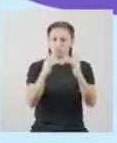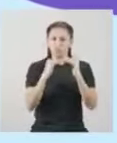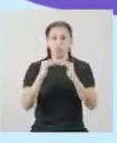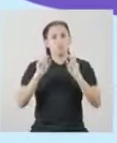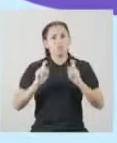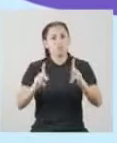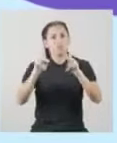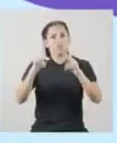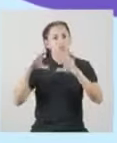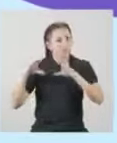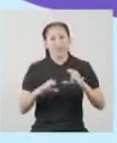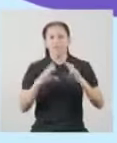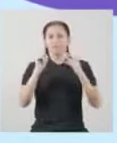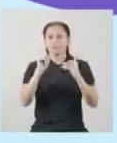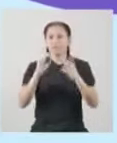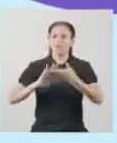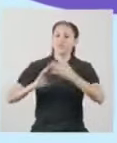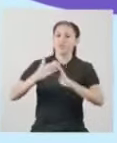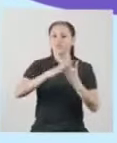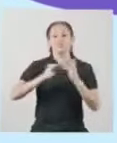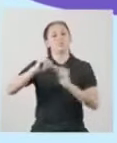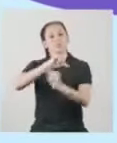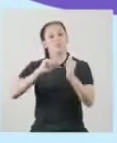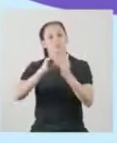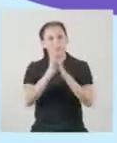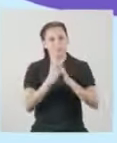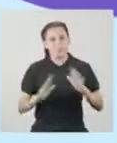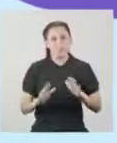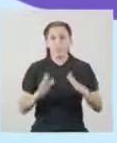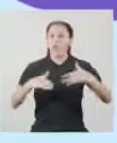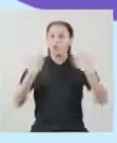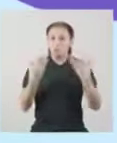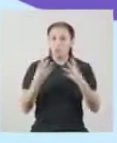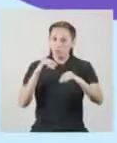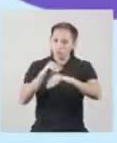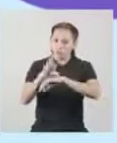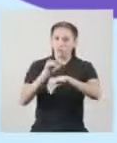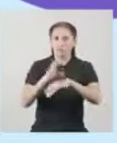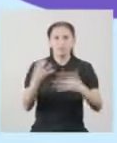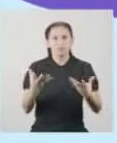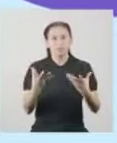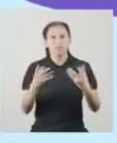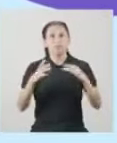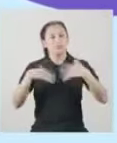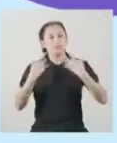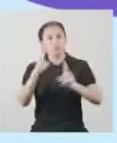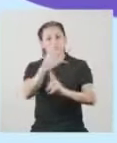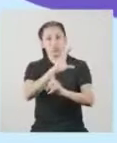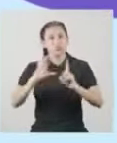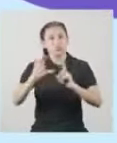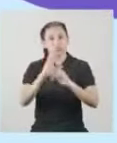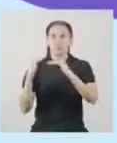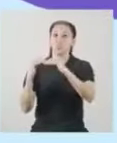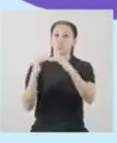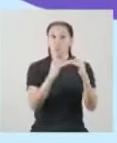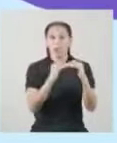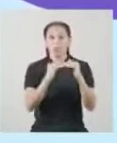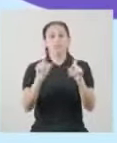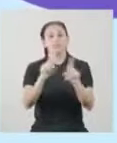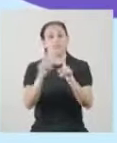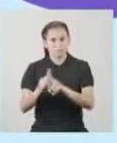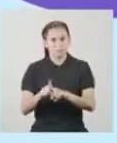mismas oportunidades Creando así un espacio de convivencia armónica Podemos fomentar la igualdad promoviendo la cultura